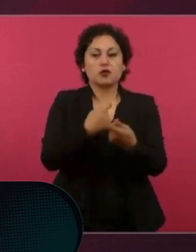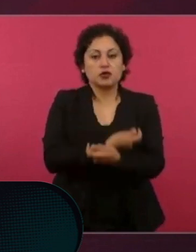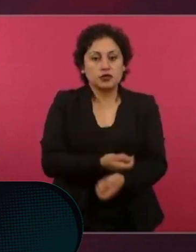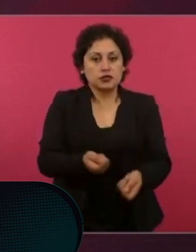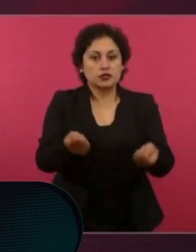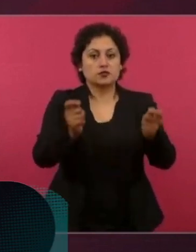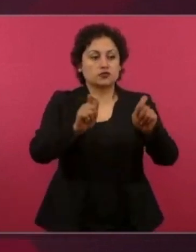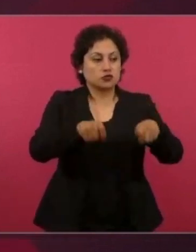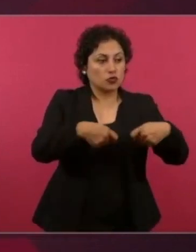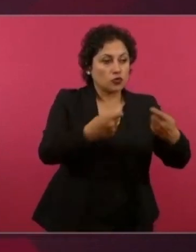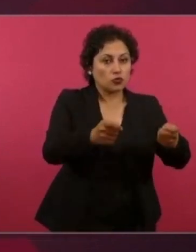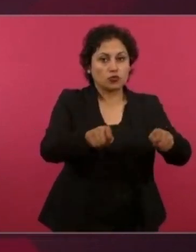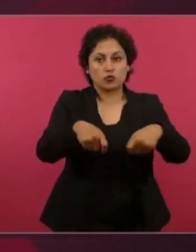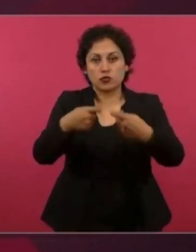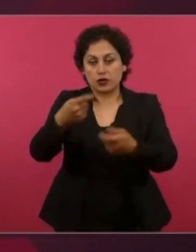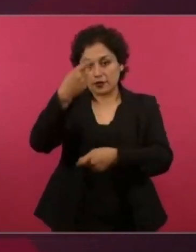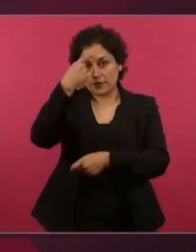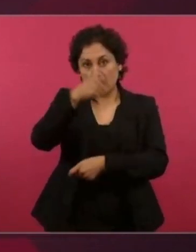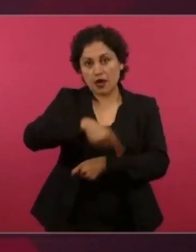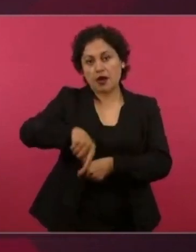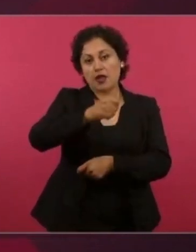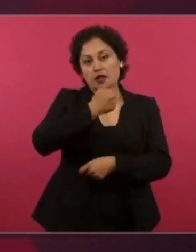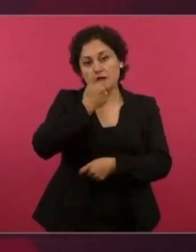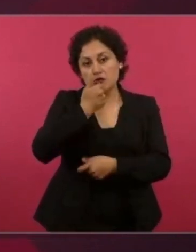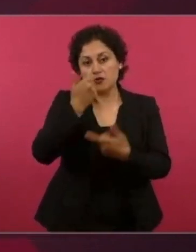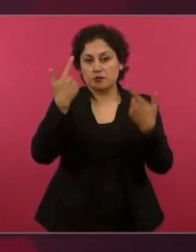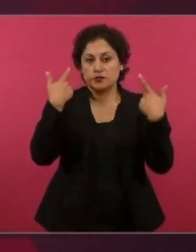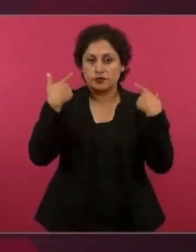alumnos, a los maestros.